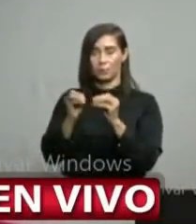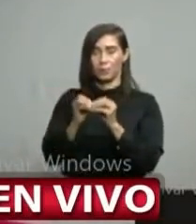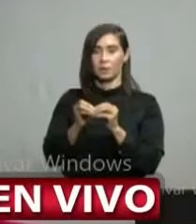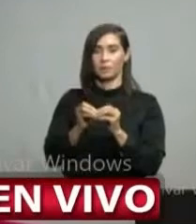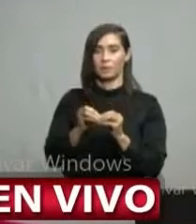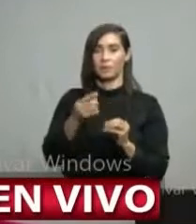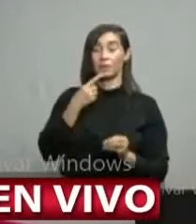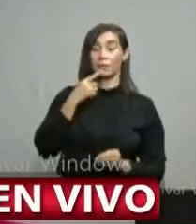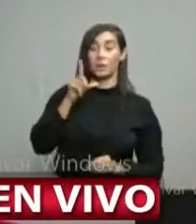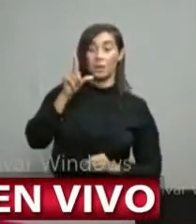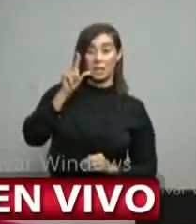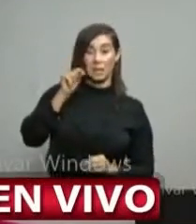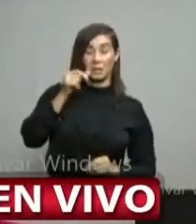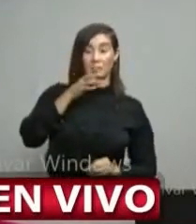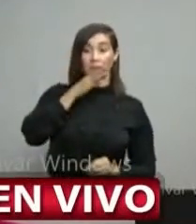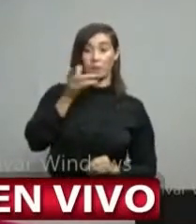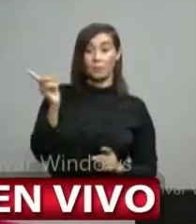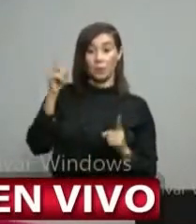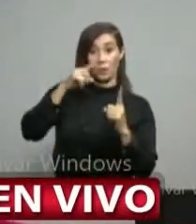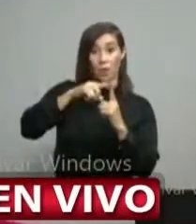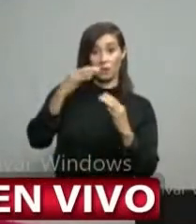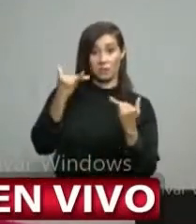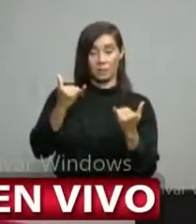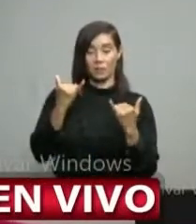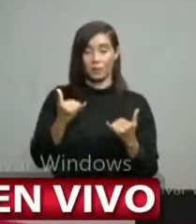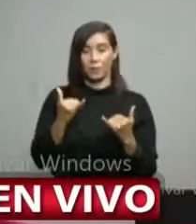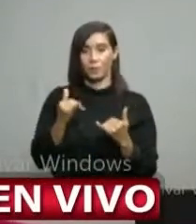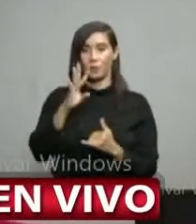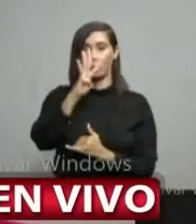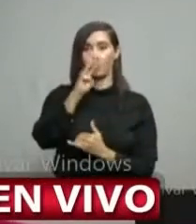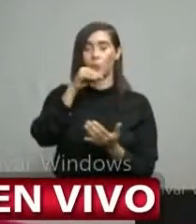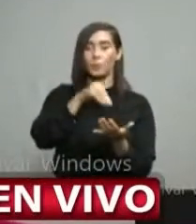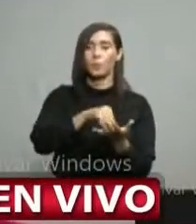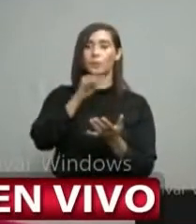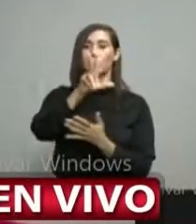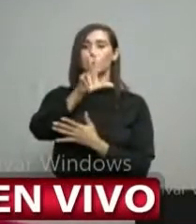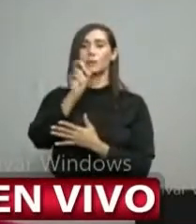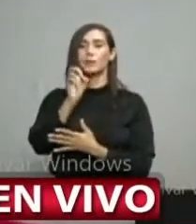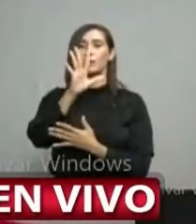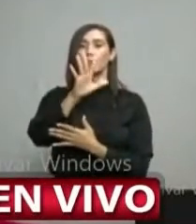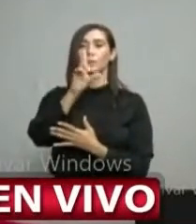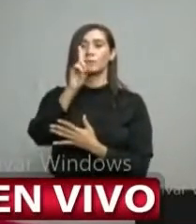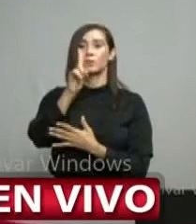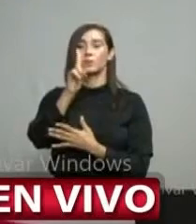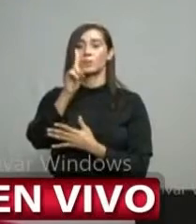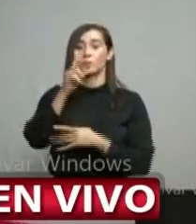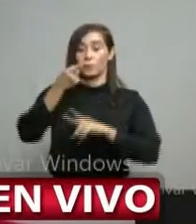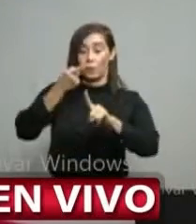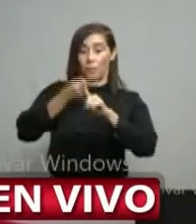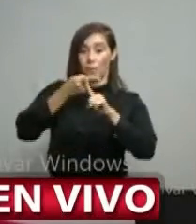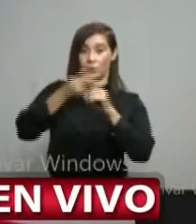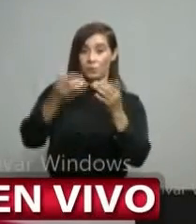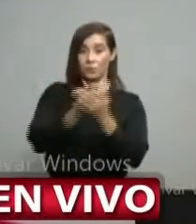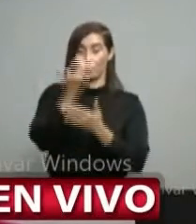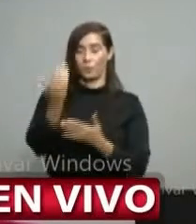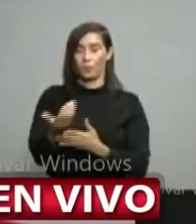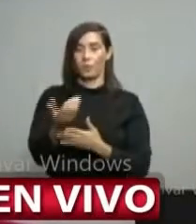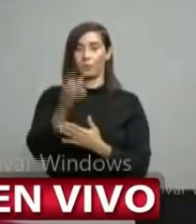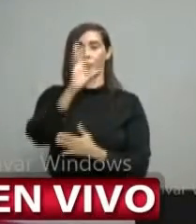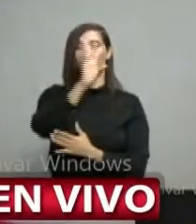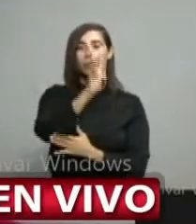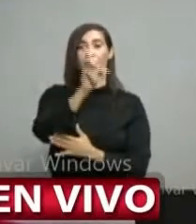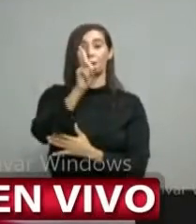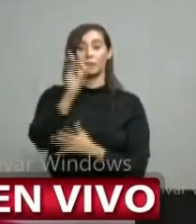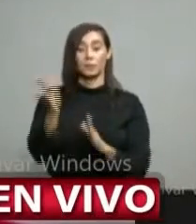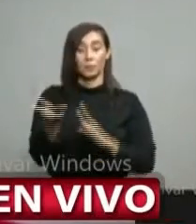el día 20 de mayo a la fecha tenemos 4.351 nuevos infectados 61